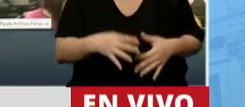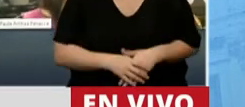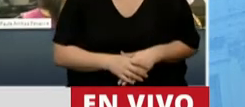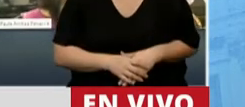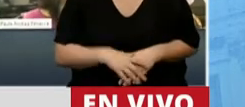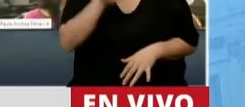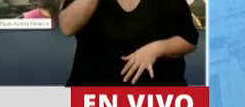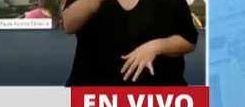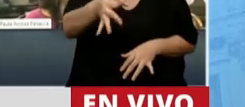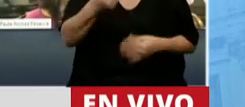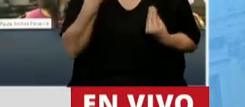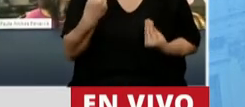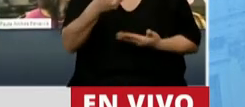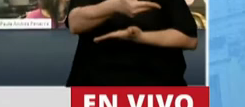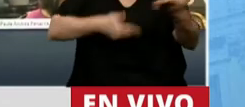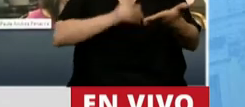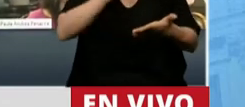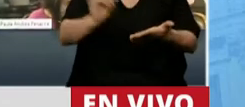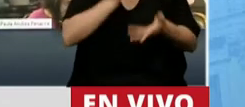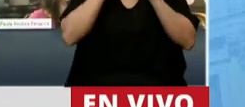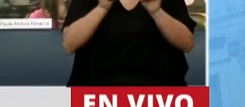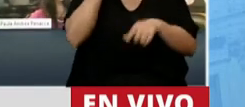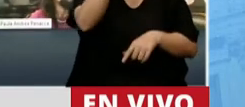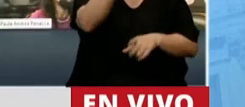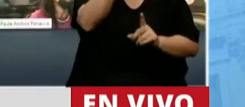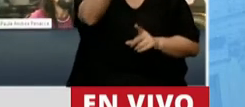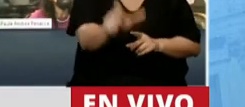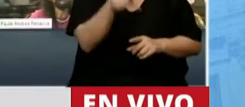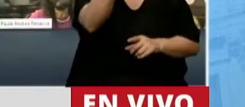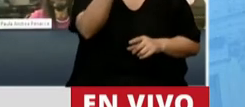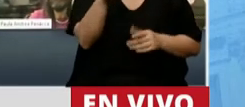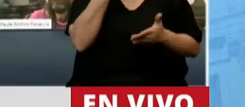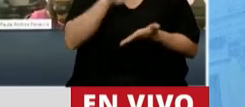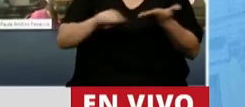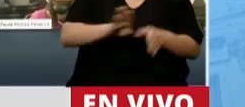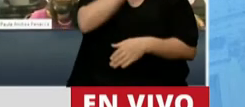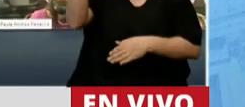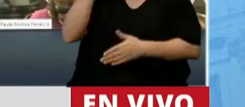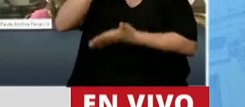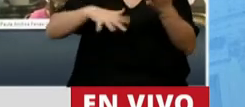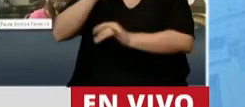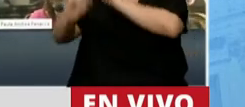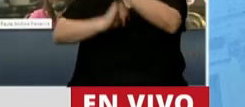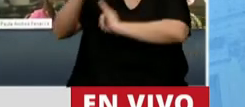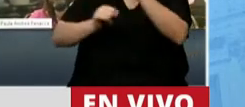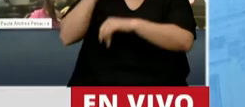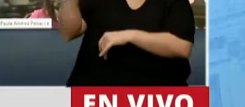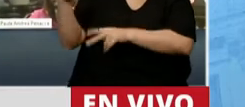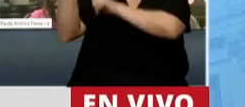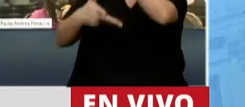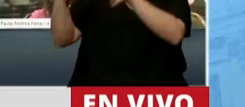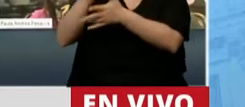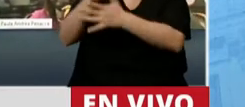en el informe brindado por usted en el Senado de la Nación, cuando habló del